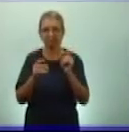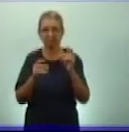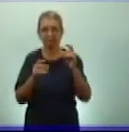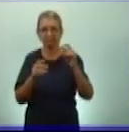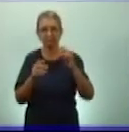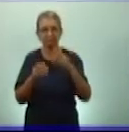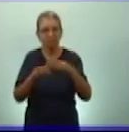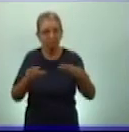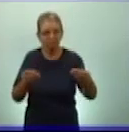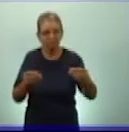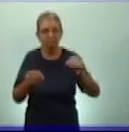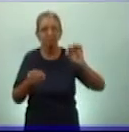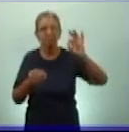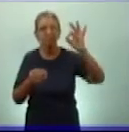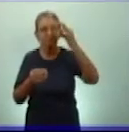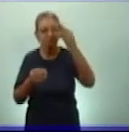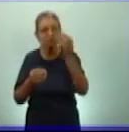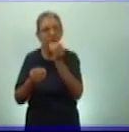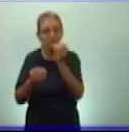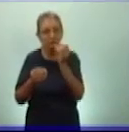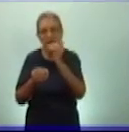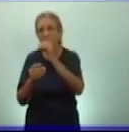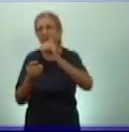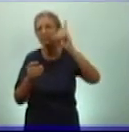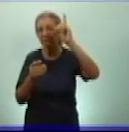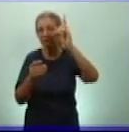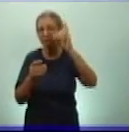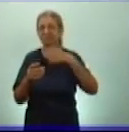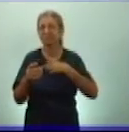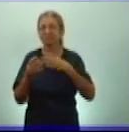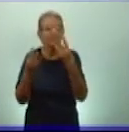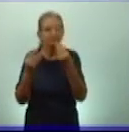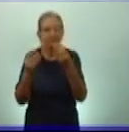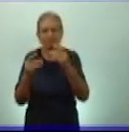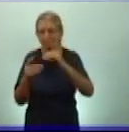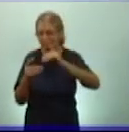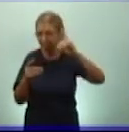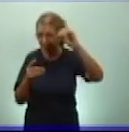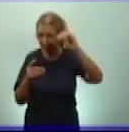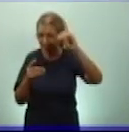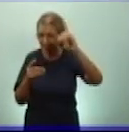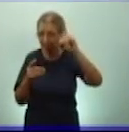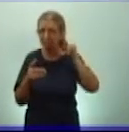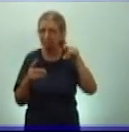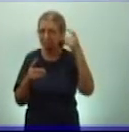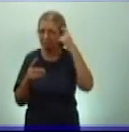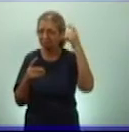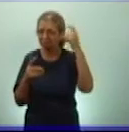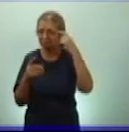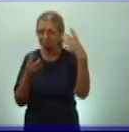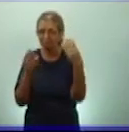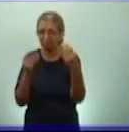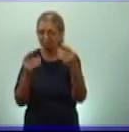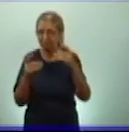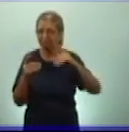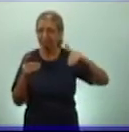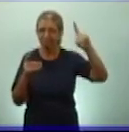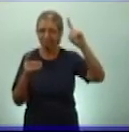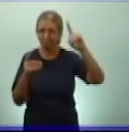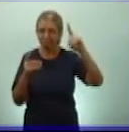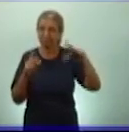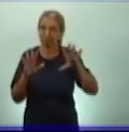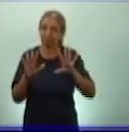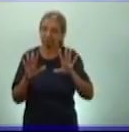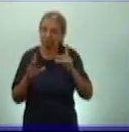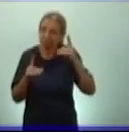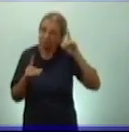sol o las tierras de los dioses. Recuerden que también los Incas eran una civilización que creían en varios dioses y también le daban un valor